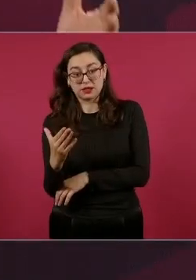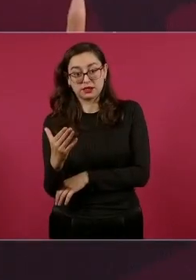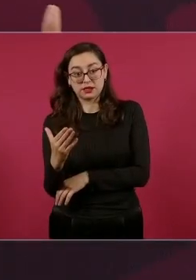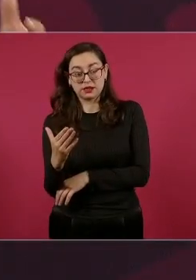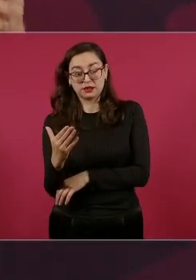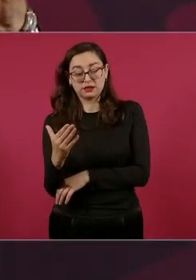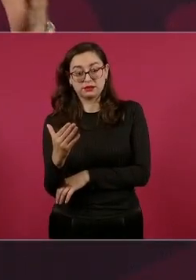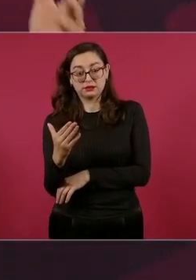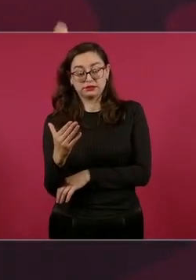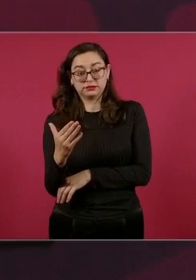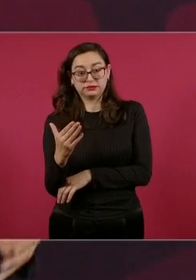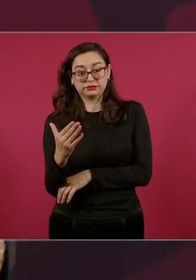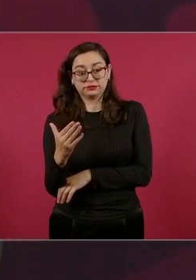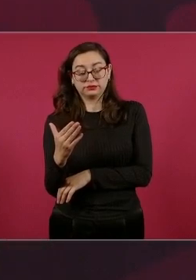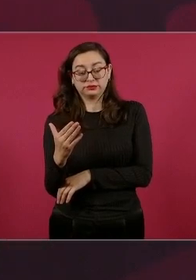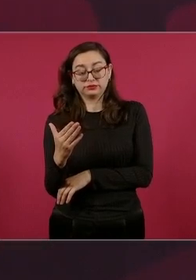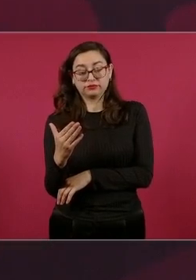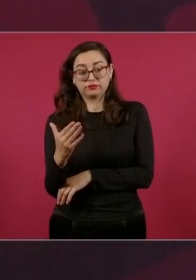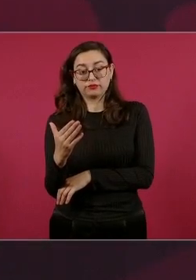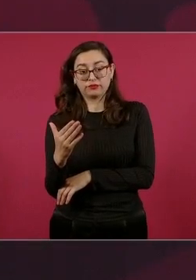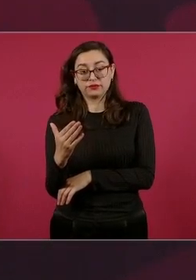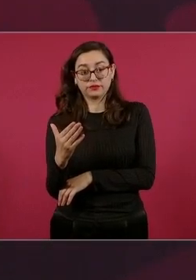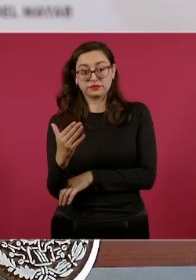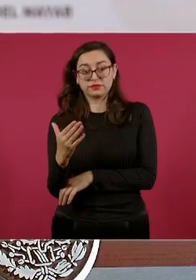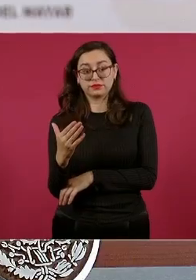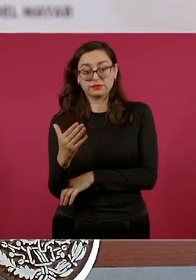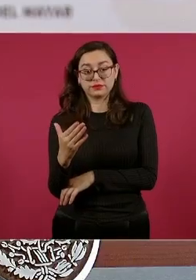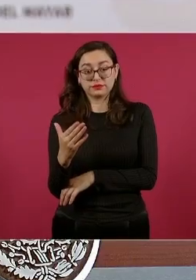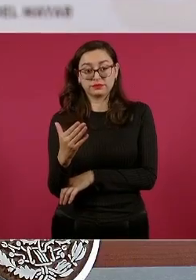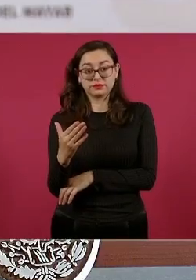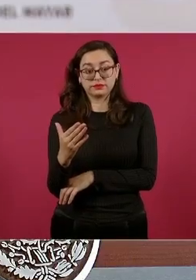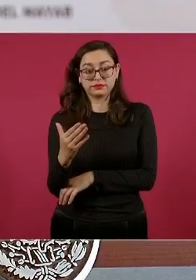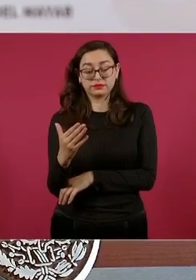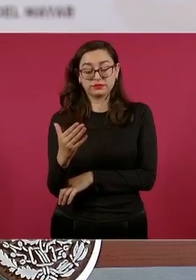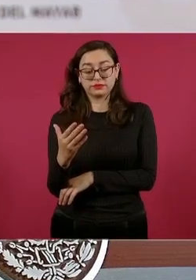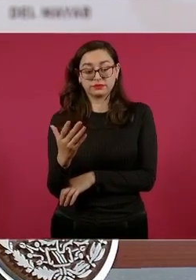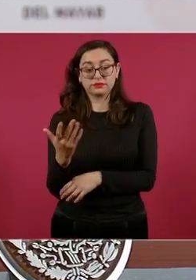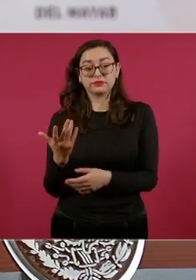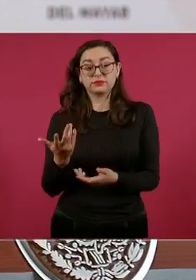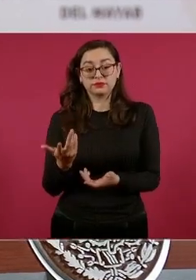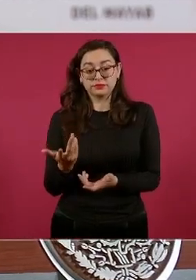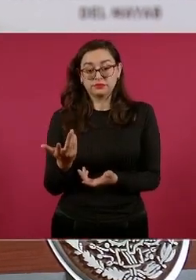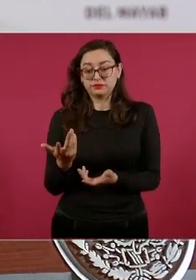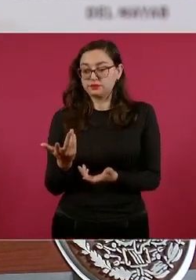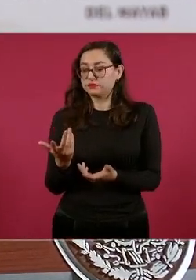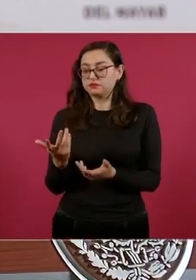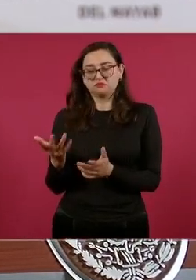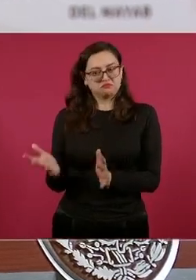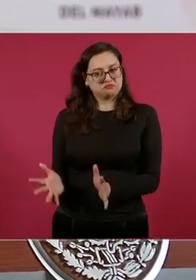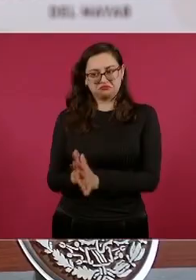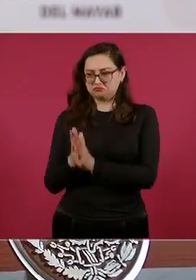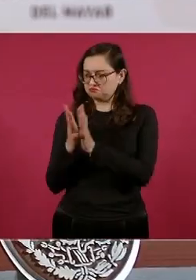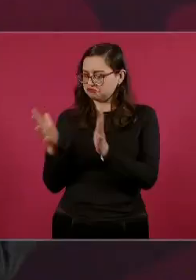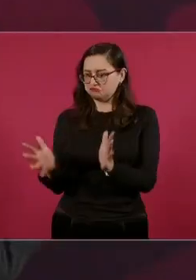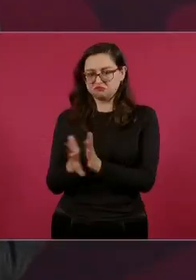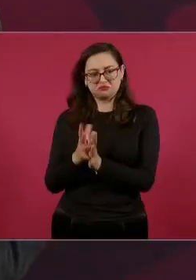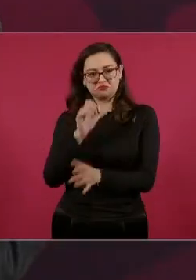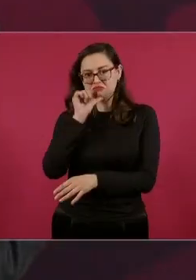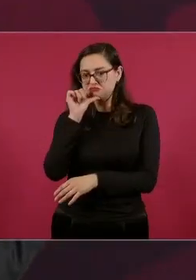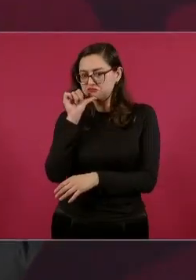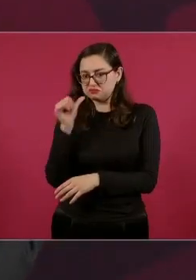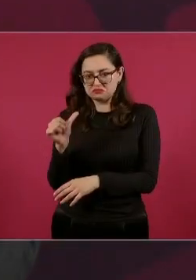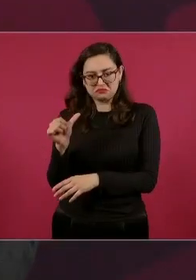no participen, que